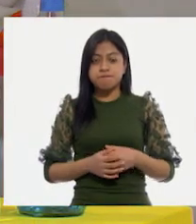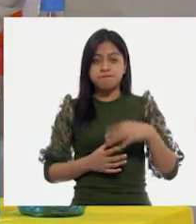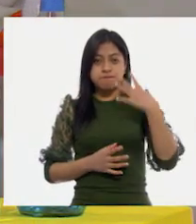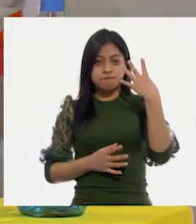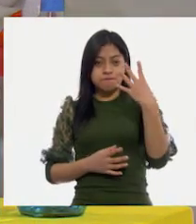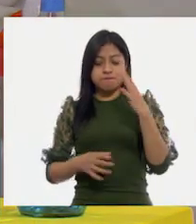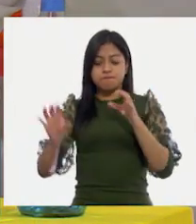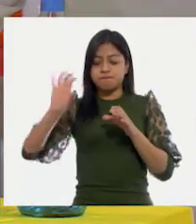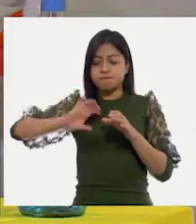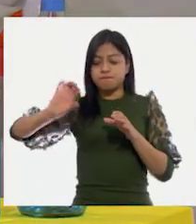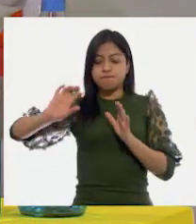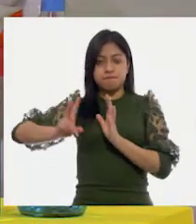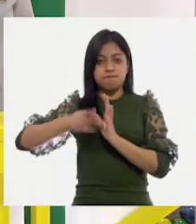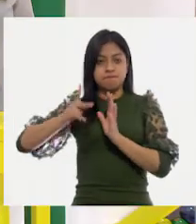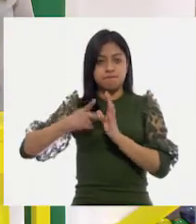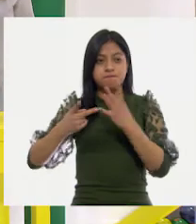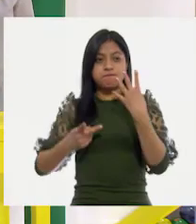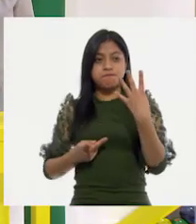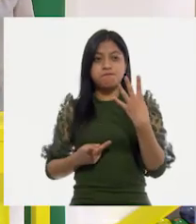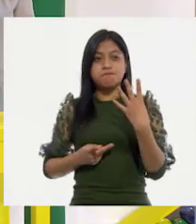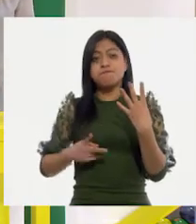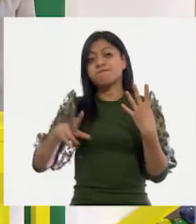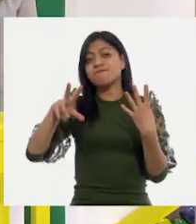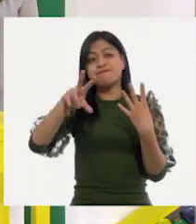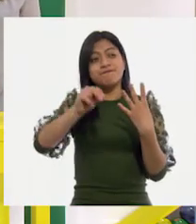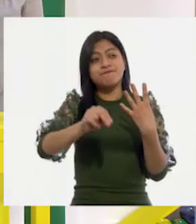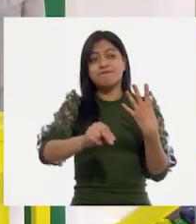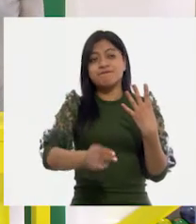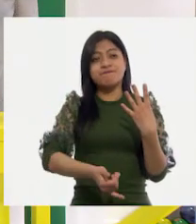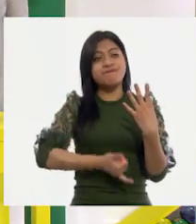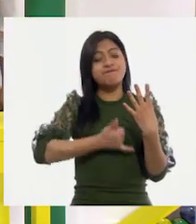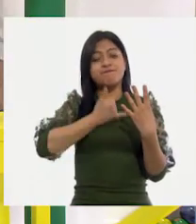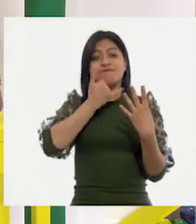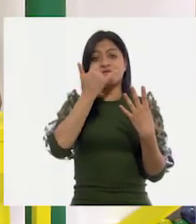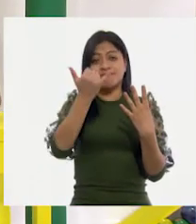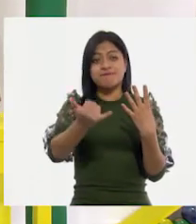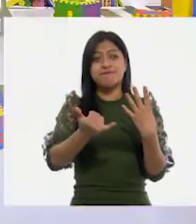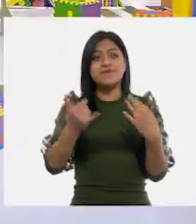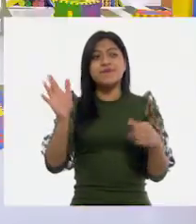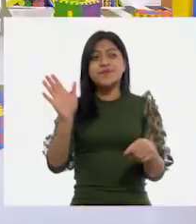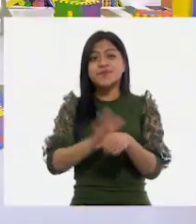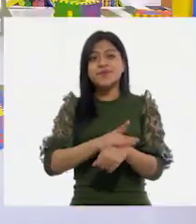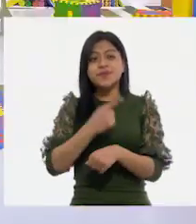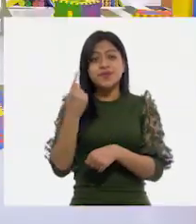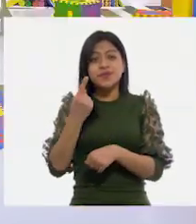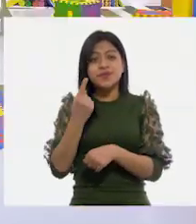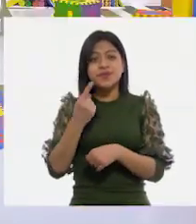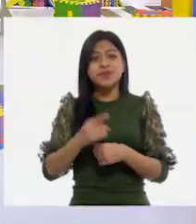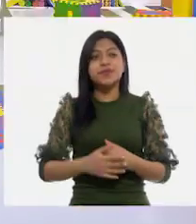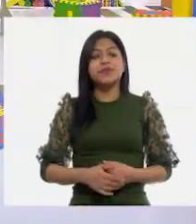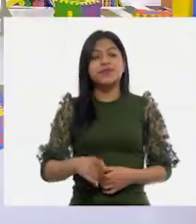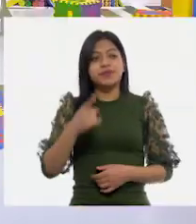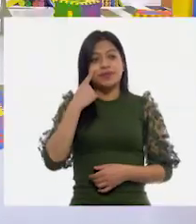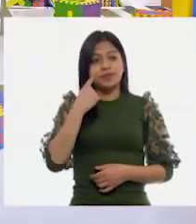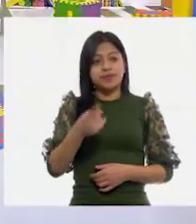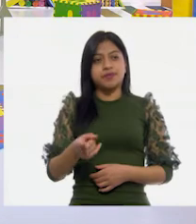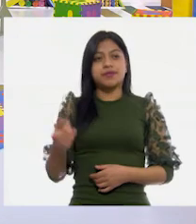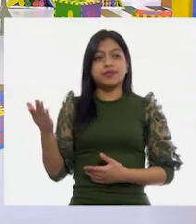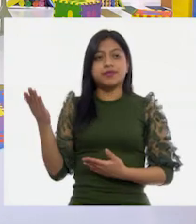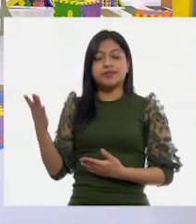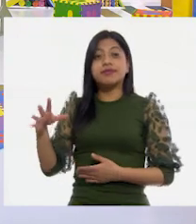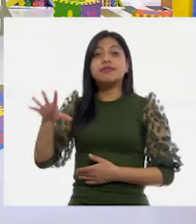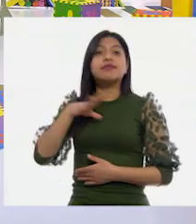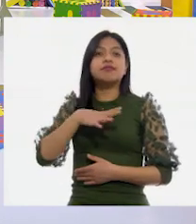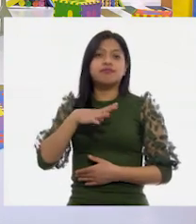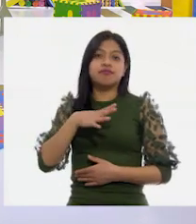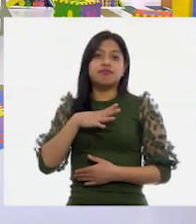Cuatro vasos. No, ¿por qué, maestra Rosy? Y si observan, niñas y niños, de hecho, aquí nos